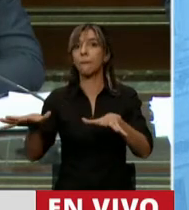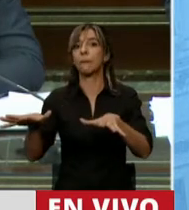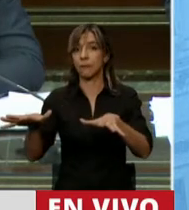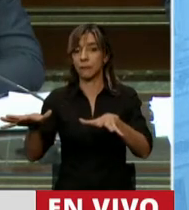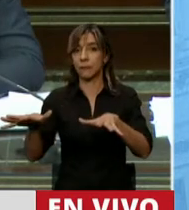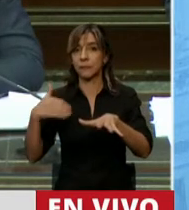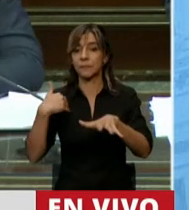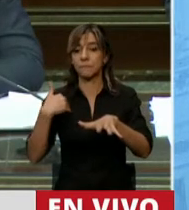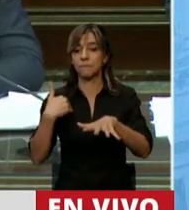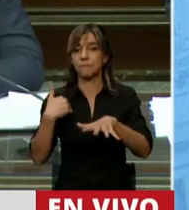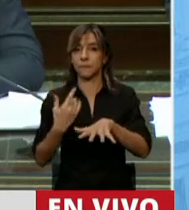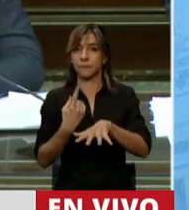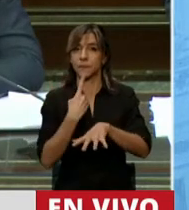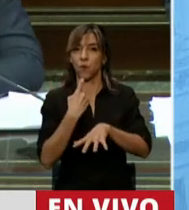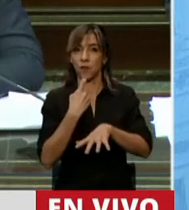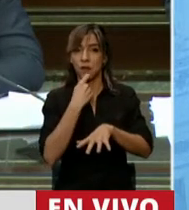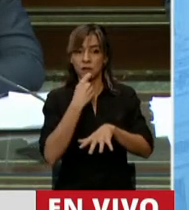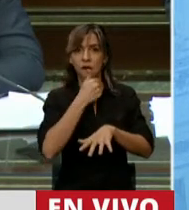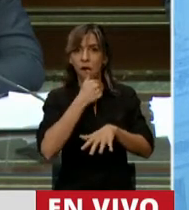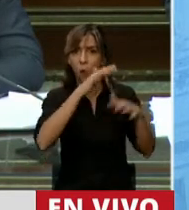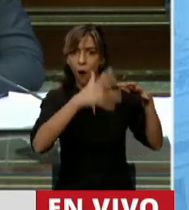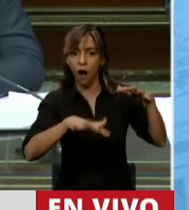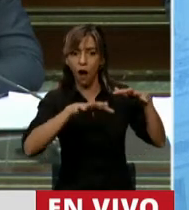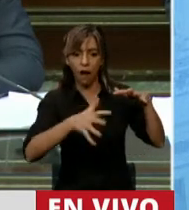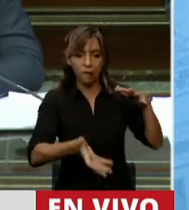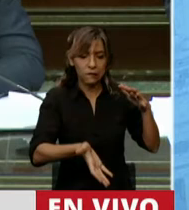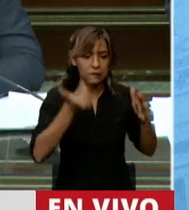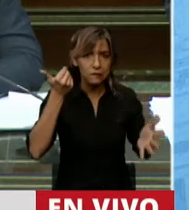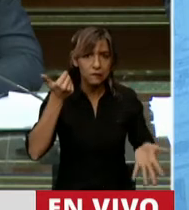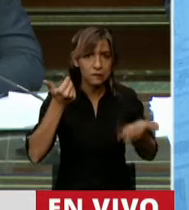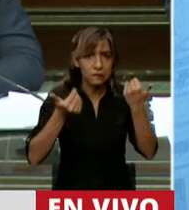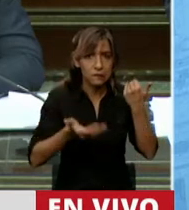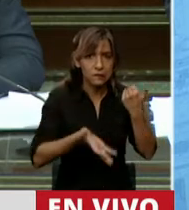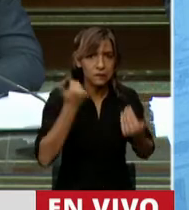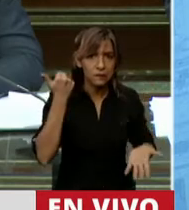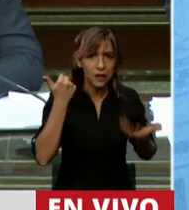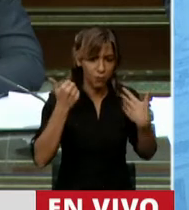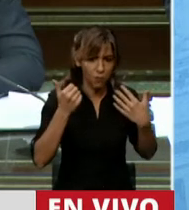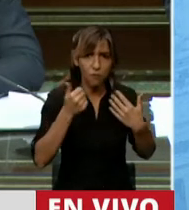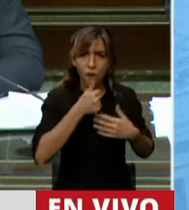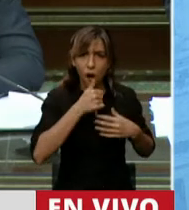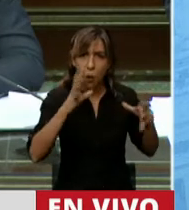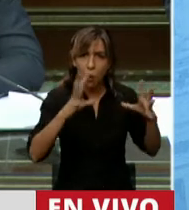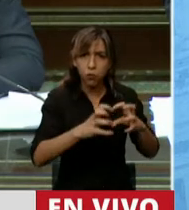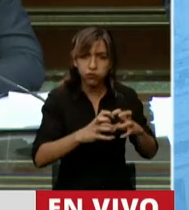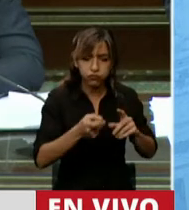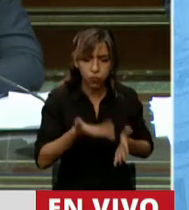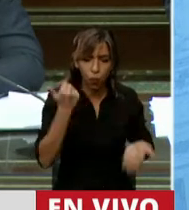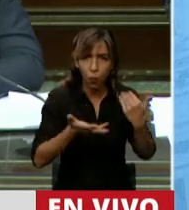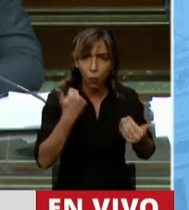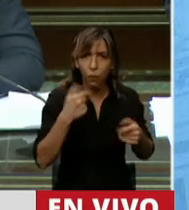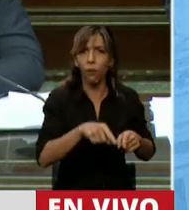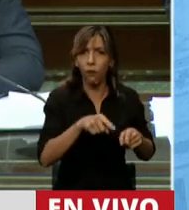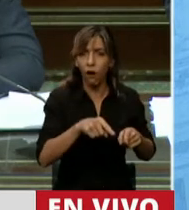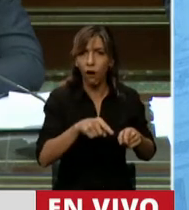hemos visto que en esta sociedad en la que estamos hay una economía donde cuando desaparece el agua turbia queda una parte